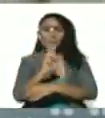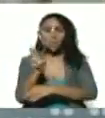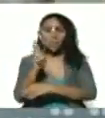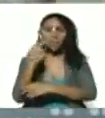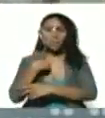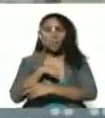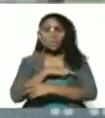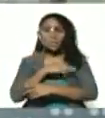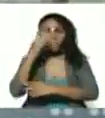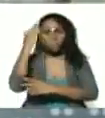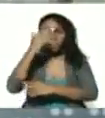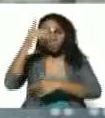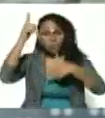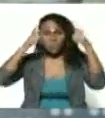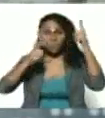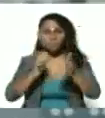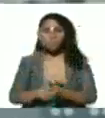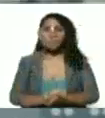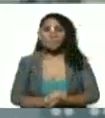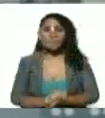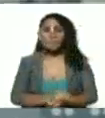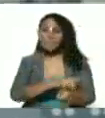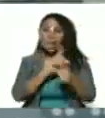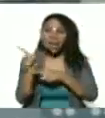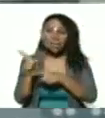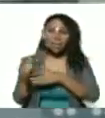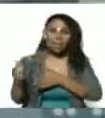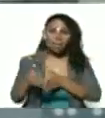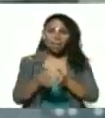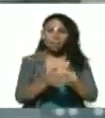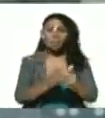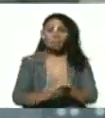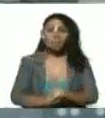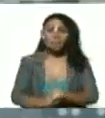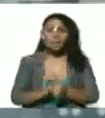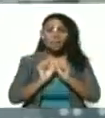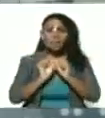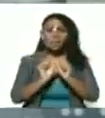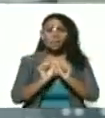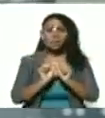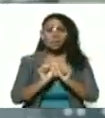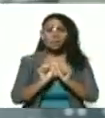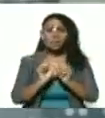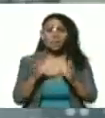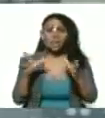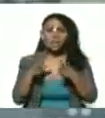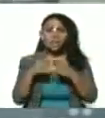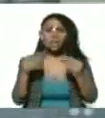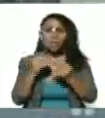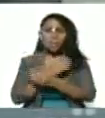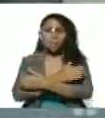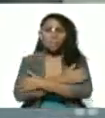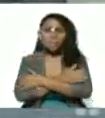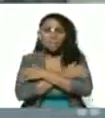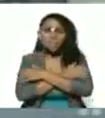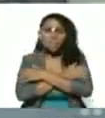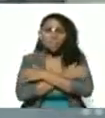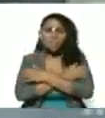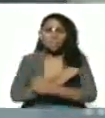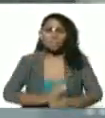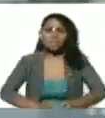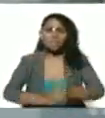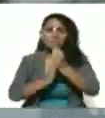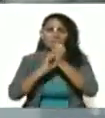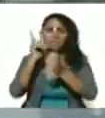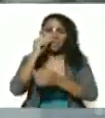de nuestro comandante Chávez. Ese es el camino que seguimos en colectivos, todos abrazados, líderes,